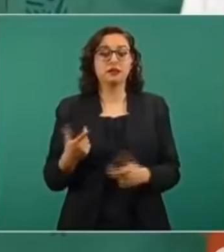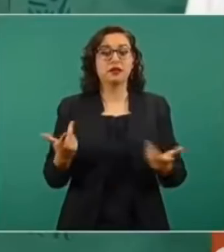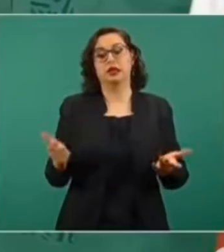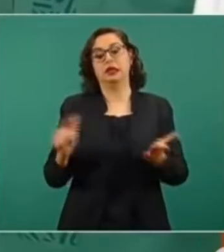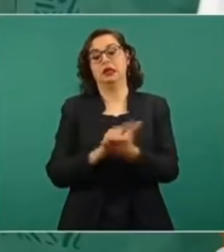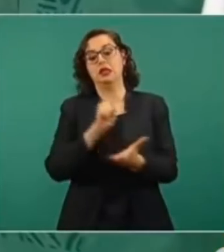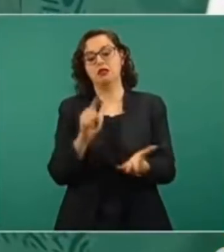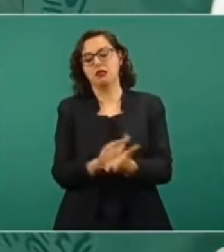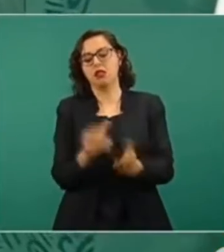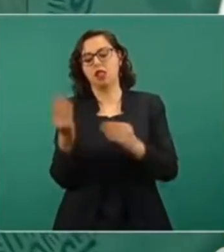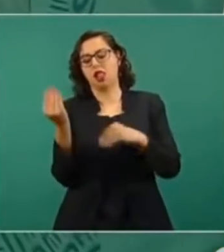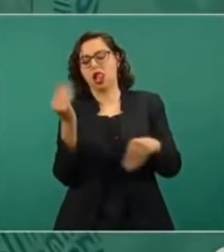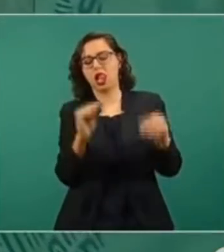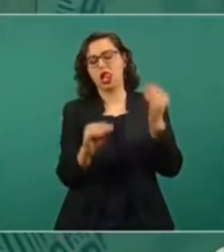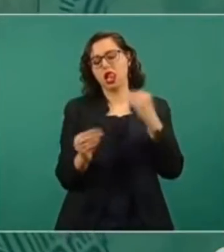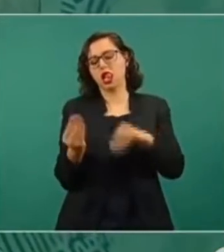permitieron.